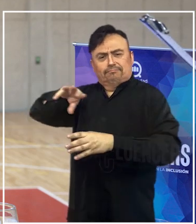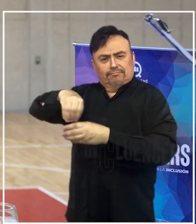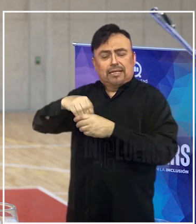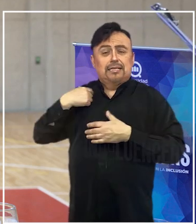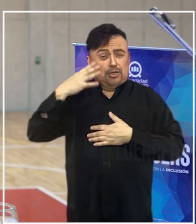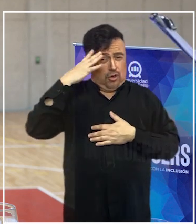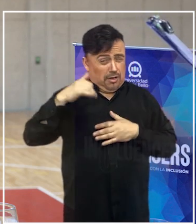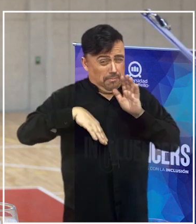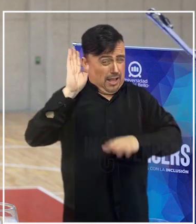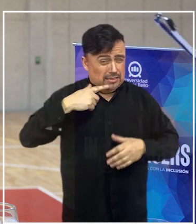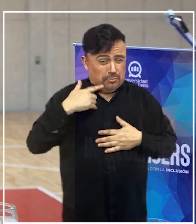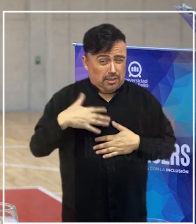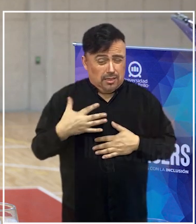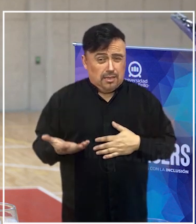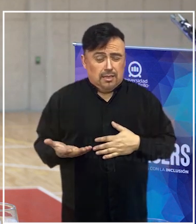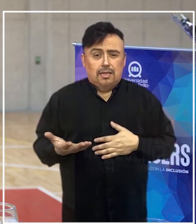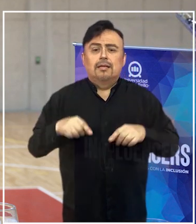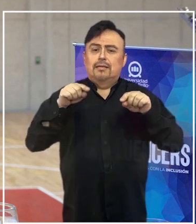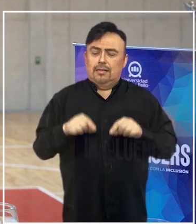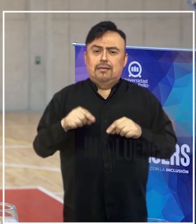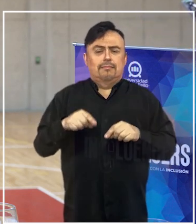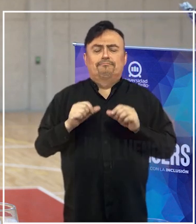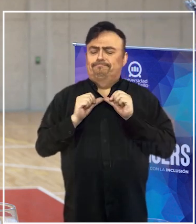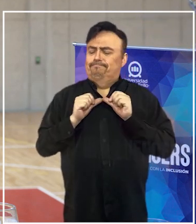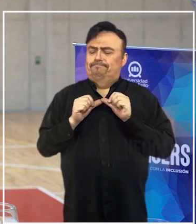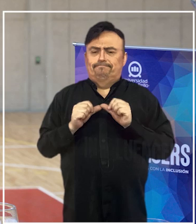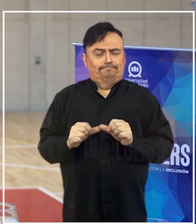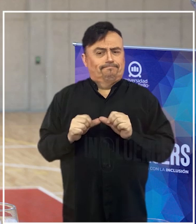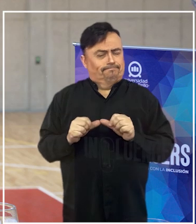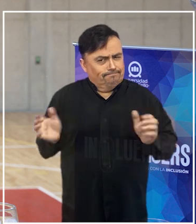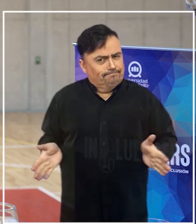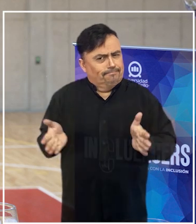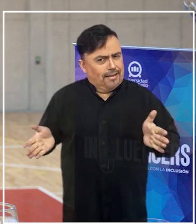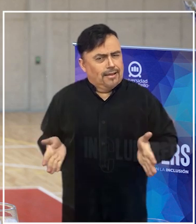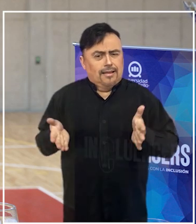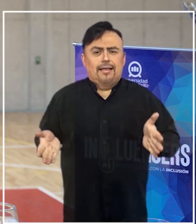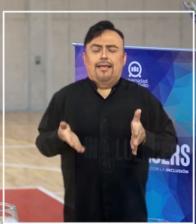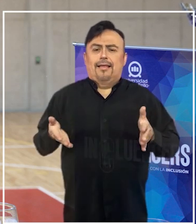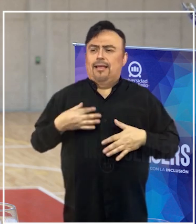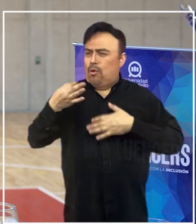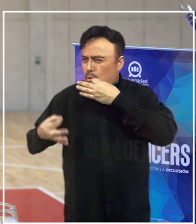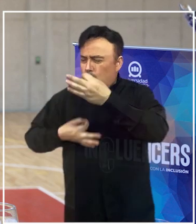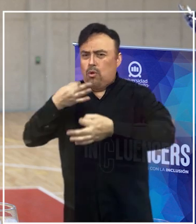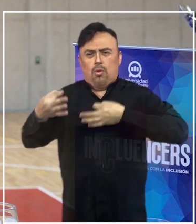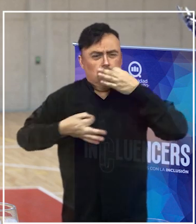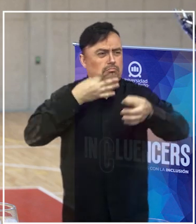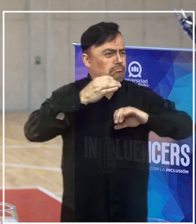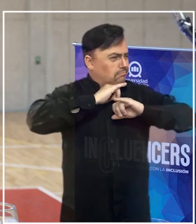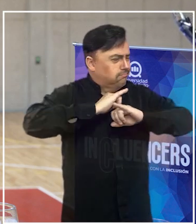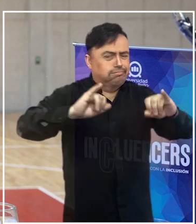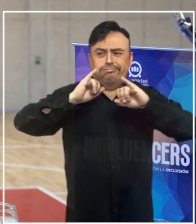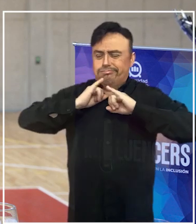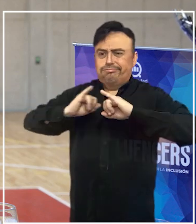más importante es estar permanentemente comentándolo, difundiéndolo,